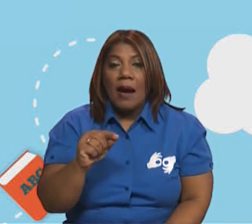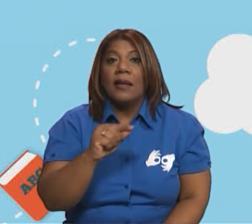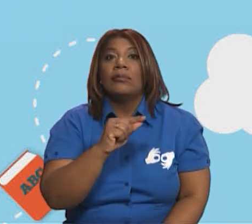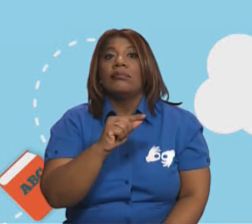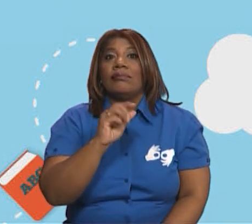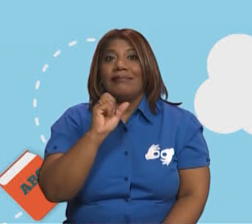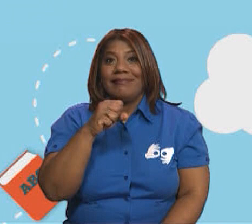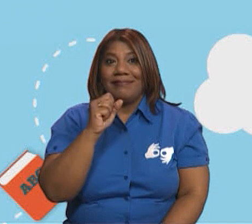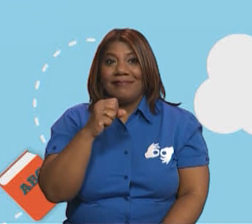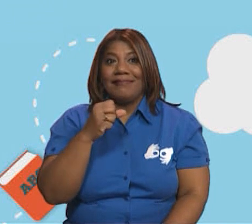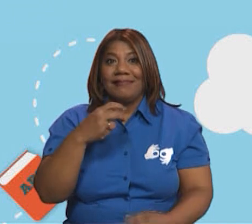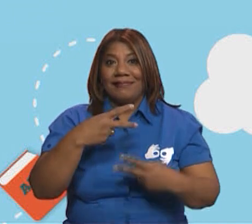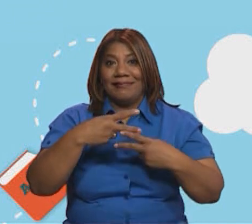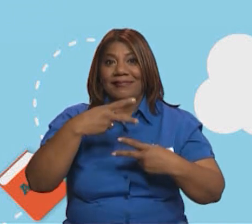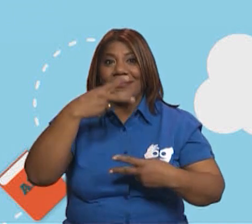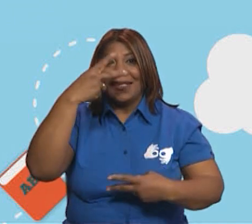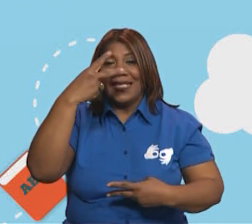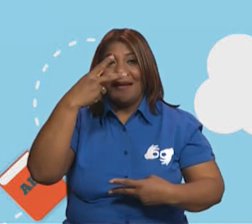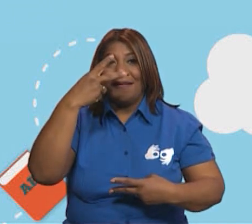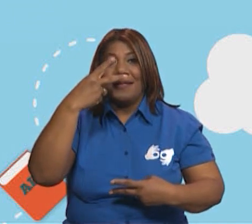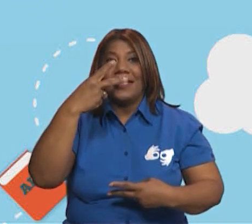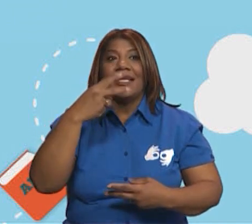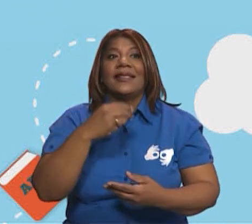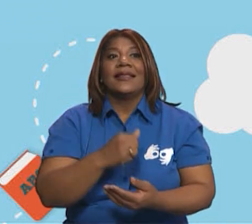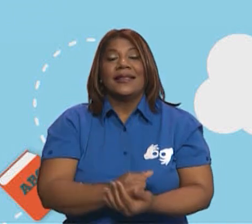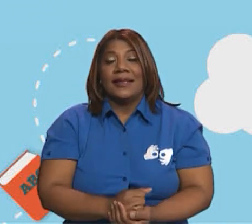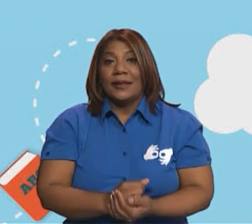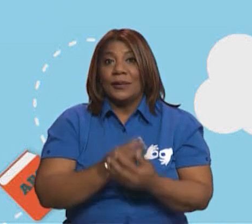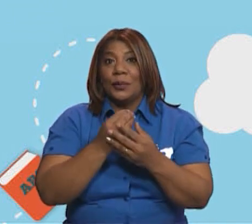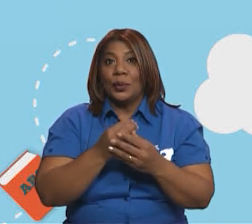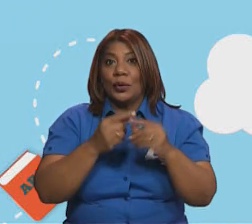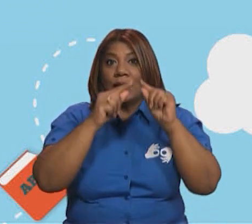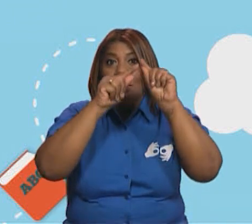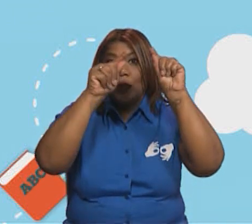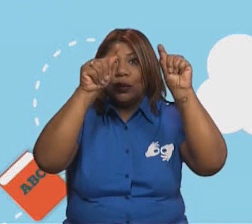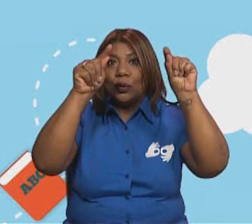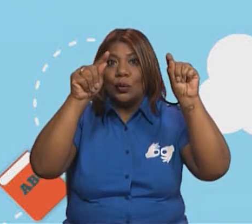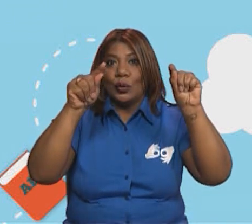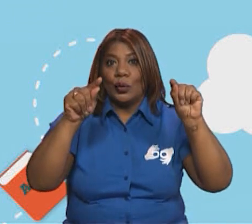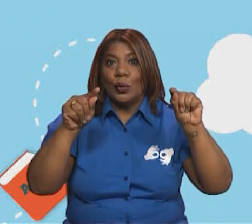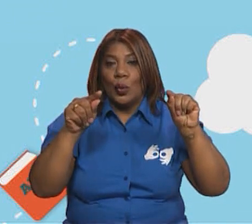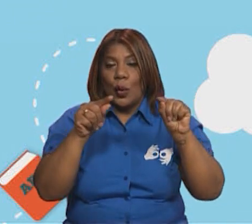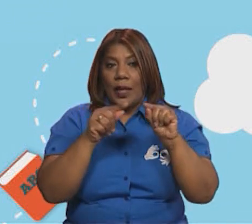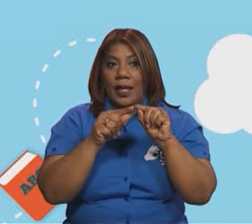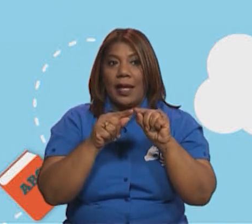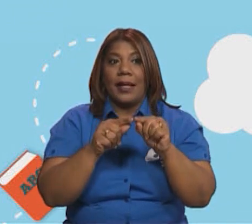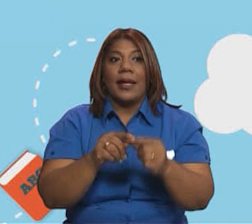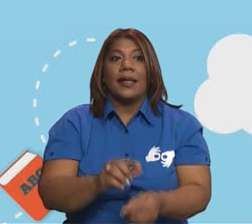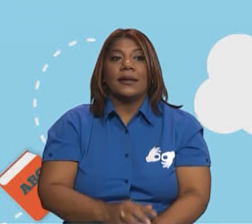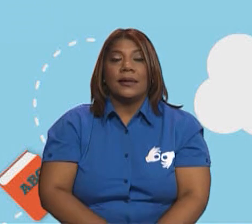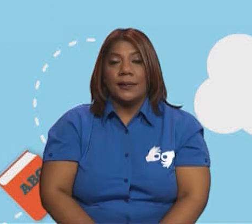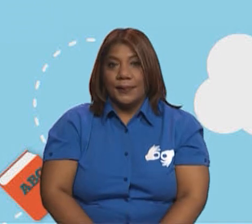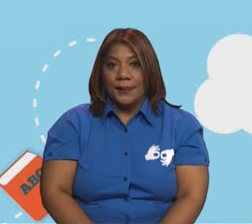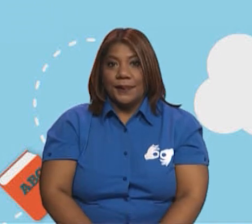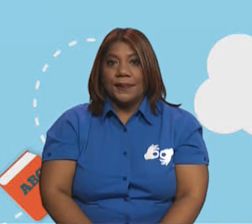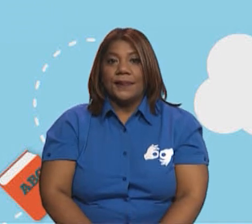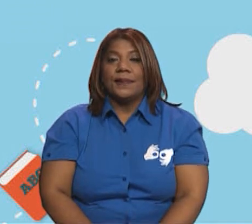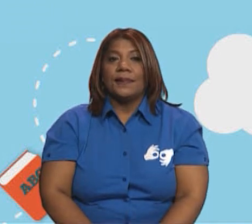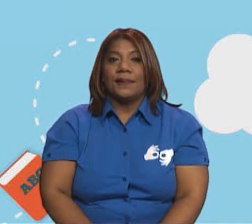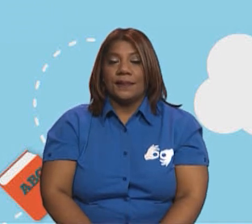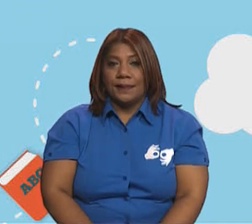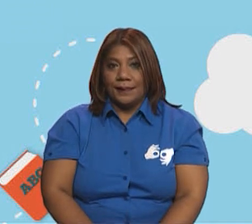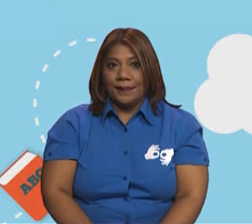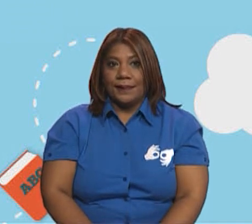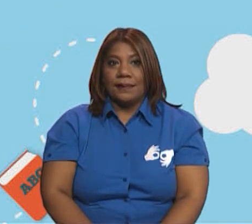Exacto. Las ventanas son cuadriláteros. La mayoría de ellas, a ver si no, sí, la mayoría son cuadriláteros. Con